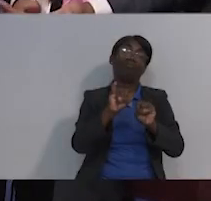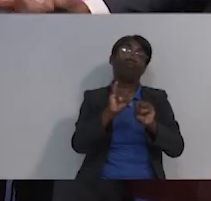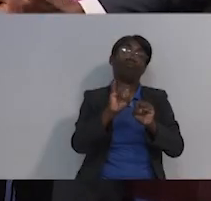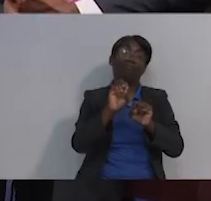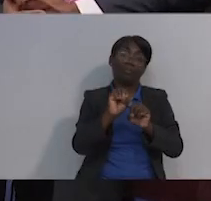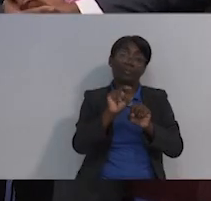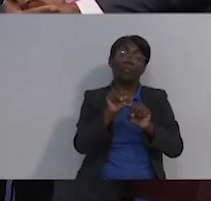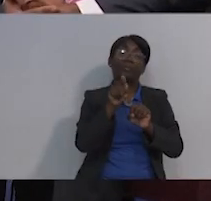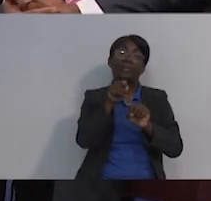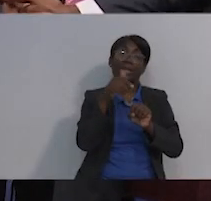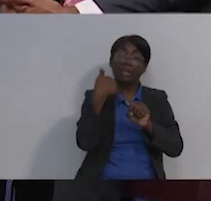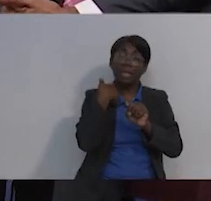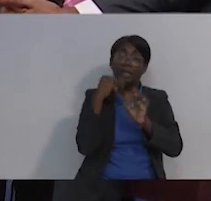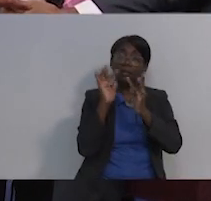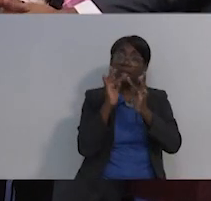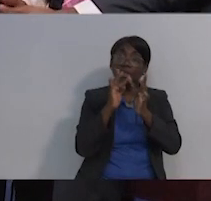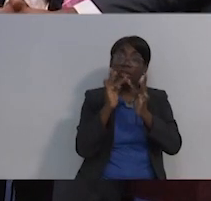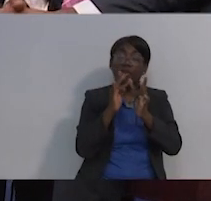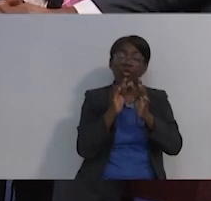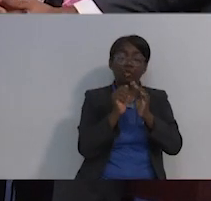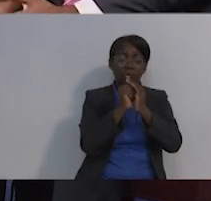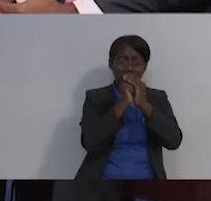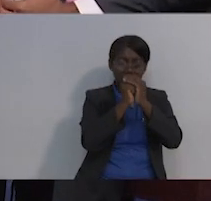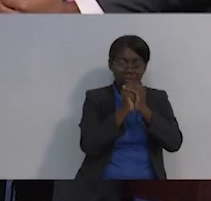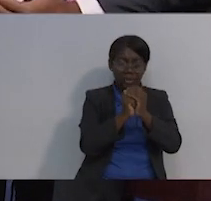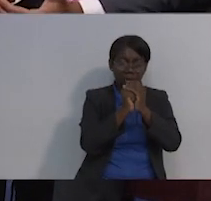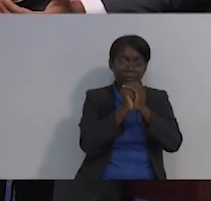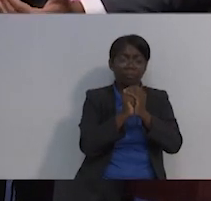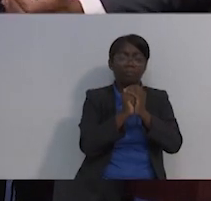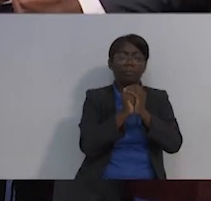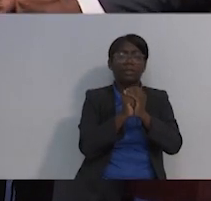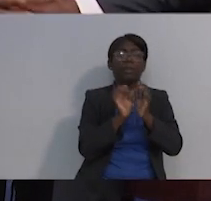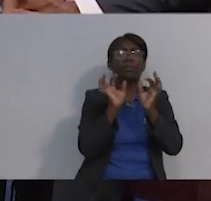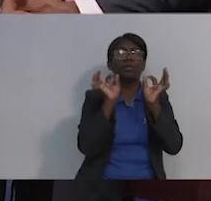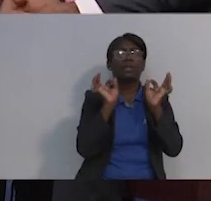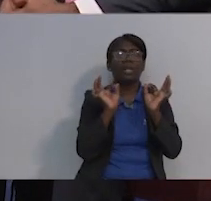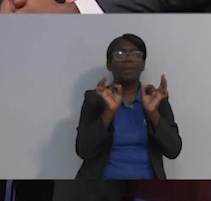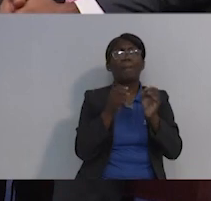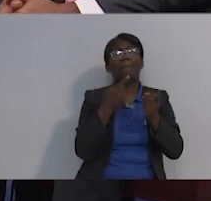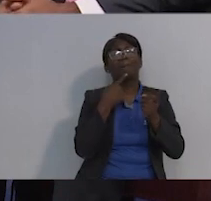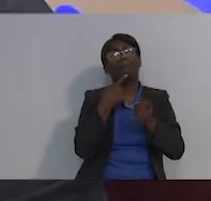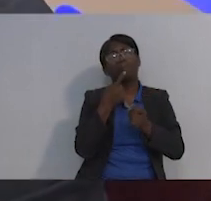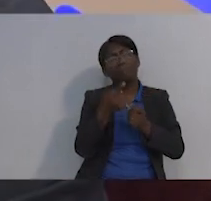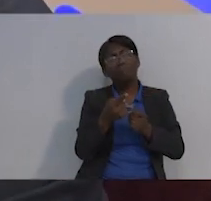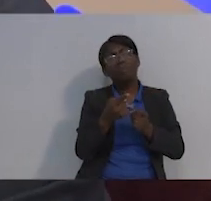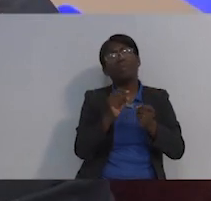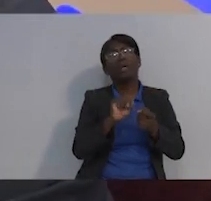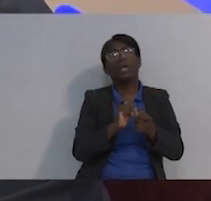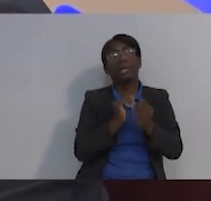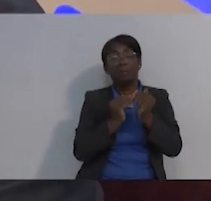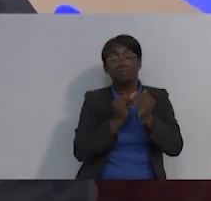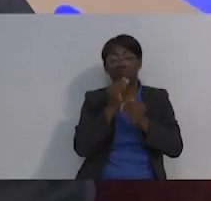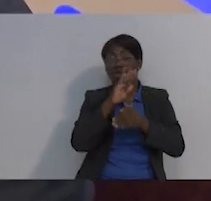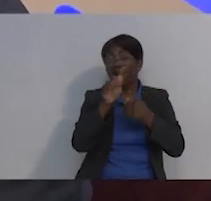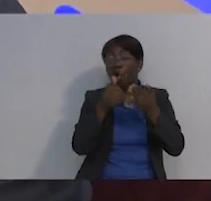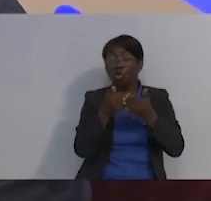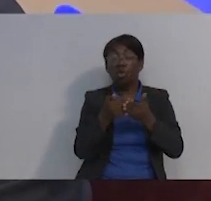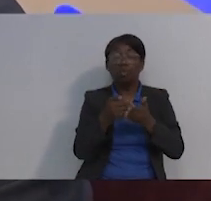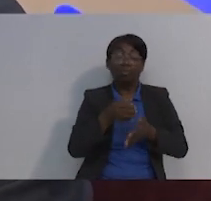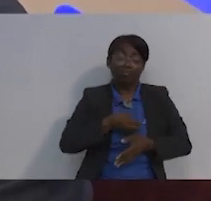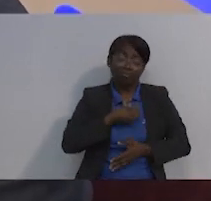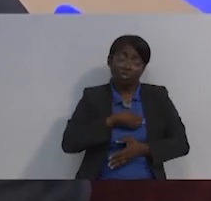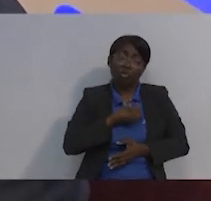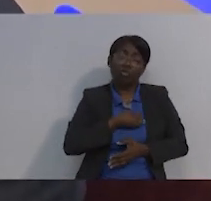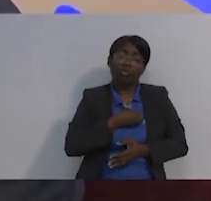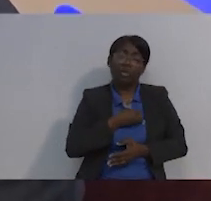que sobrelleves mucho mejor a los tratamientos y que sufras o no sean tan agresivas las complicaciones o efectos colaterales que